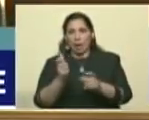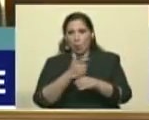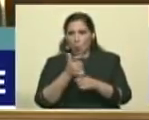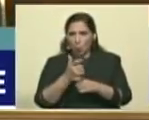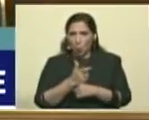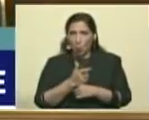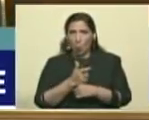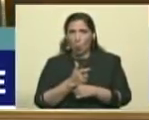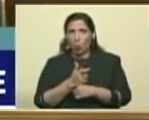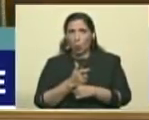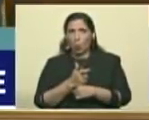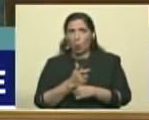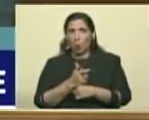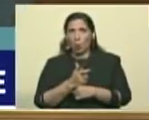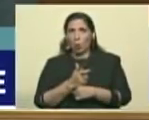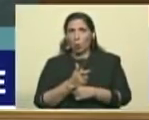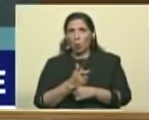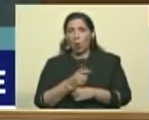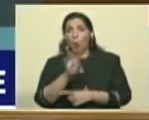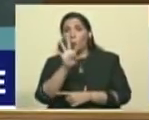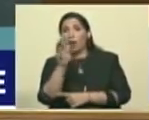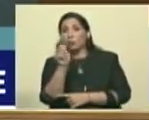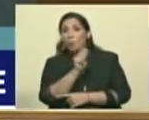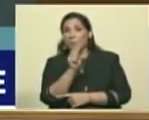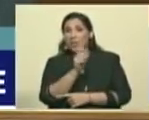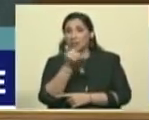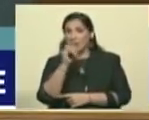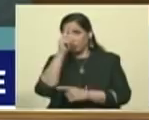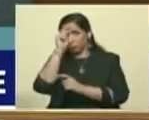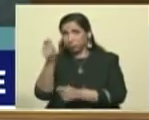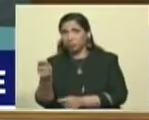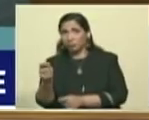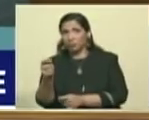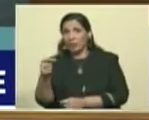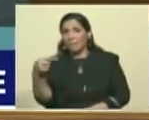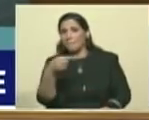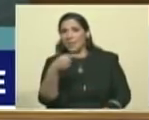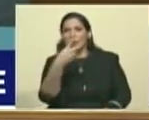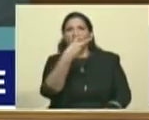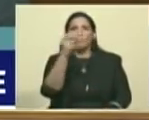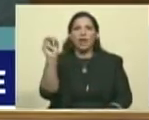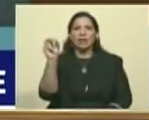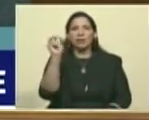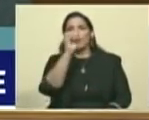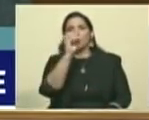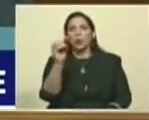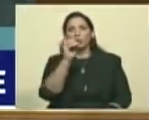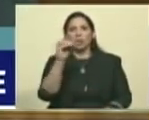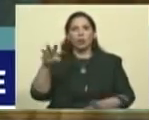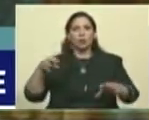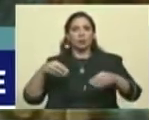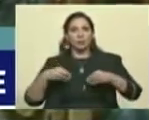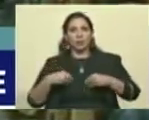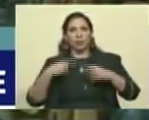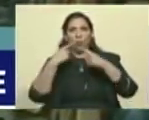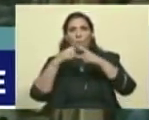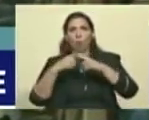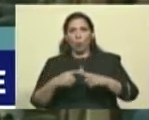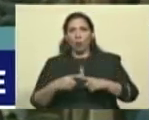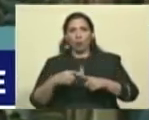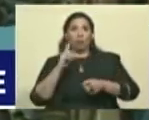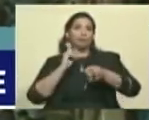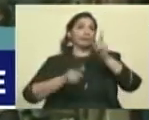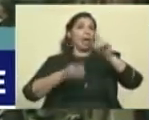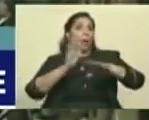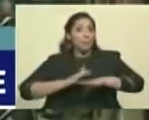Agosto, septiembre, octubre, noviembre, diciembre, en cuatro meses, tienen menos del 20% de aceptación en las encuestas. Algo pasa en Colombia.